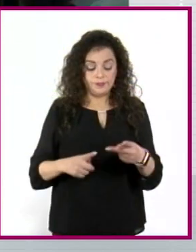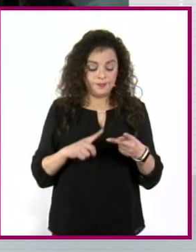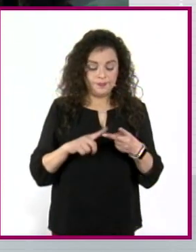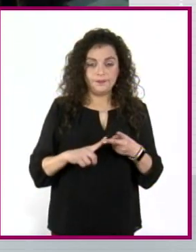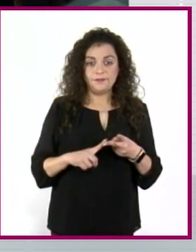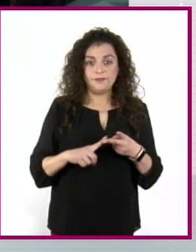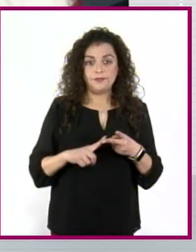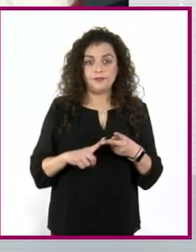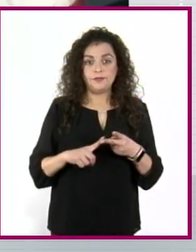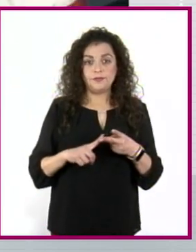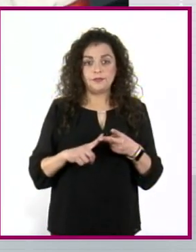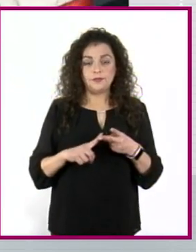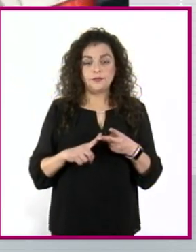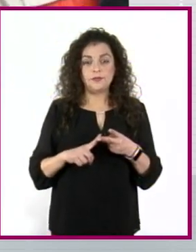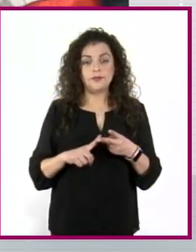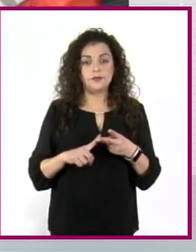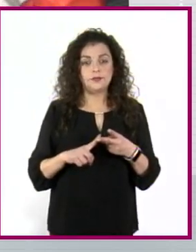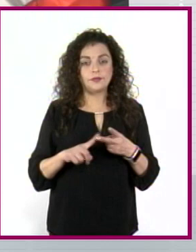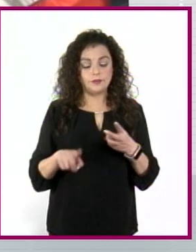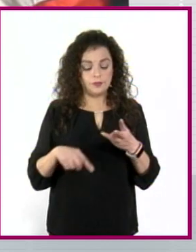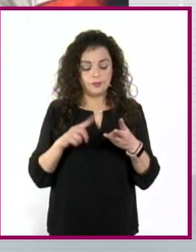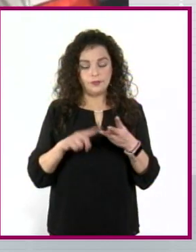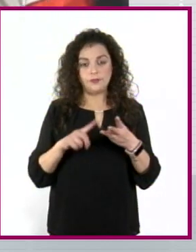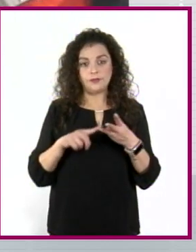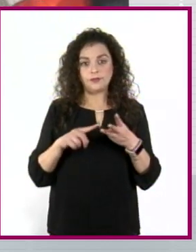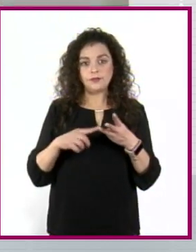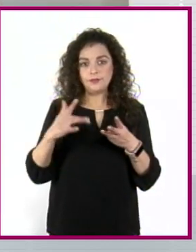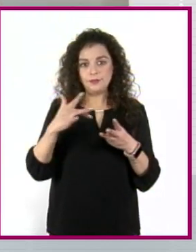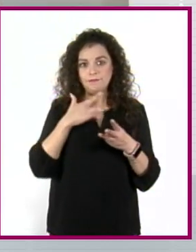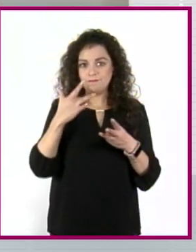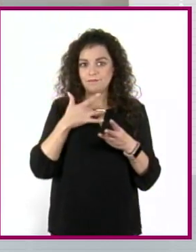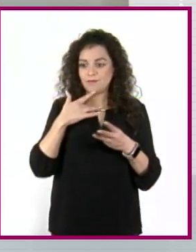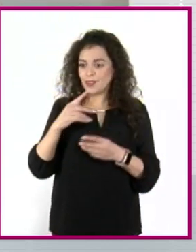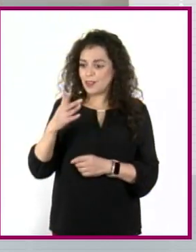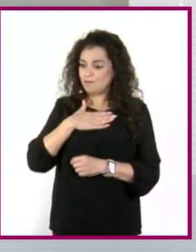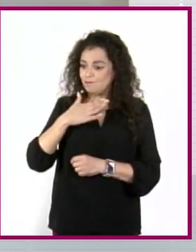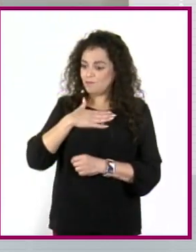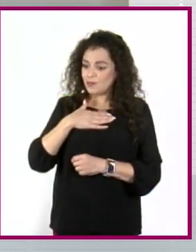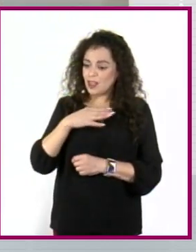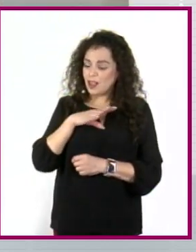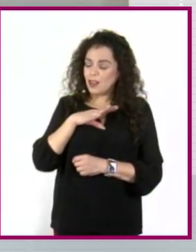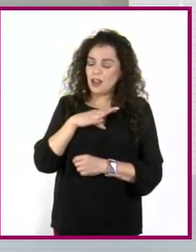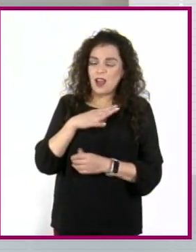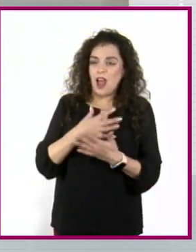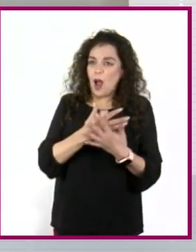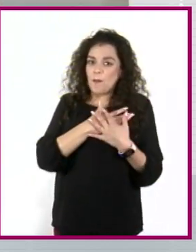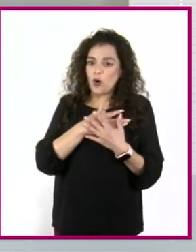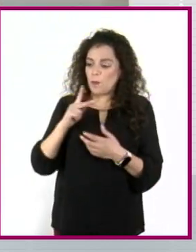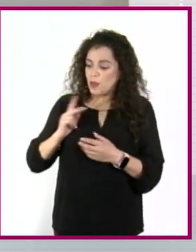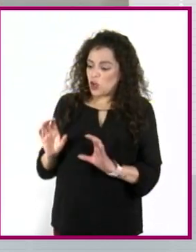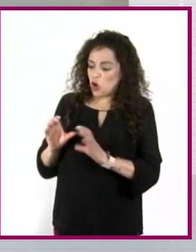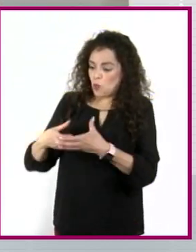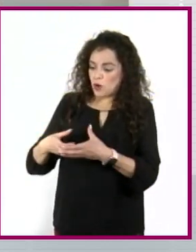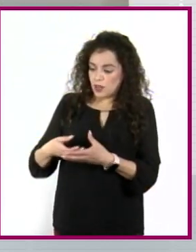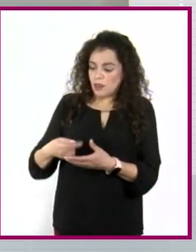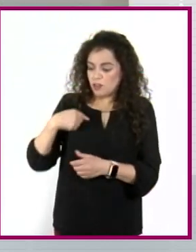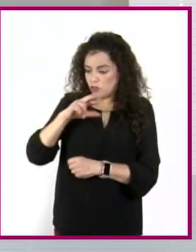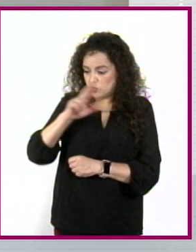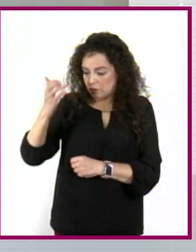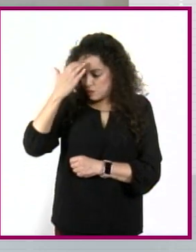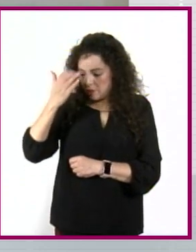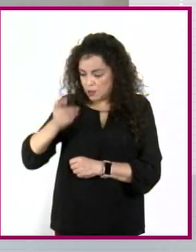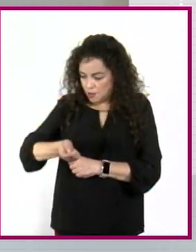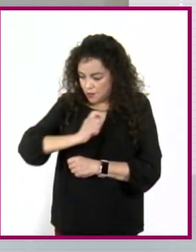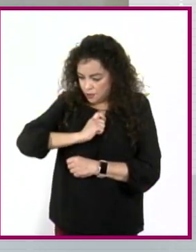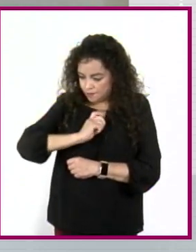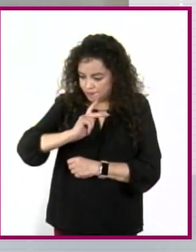estamos hablando de este sentido de comunidad que nos hace reconocernos, decía yo hace